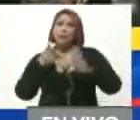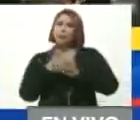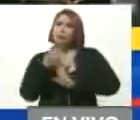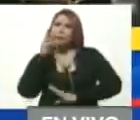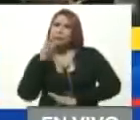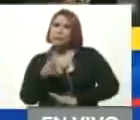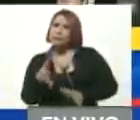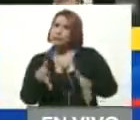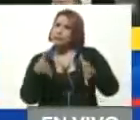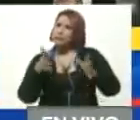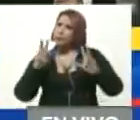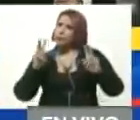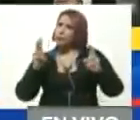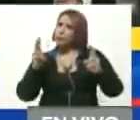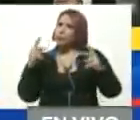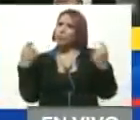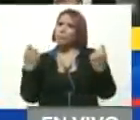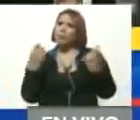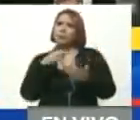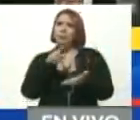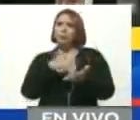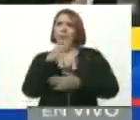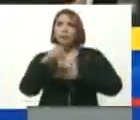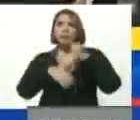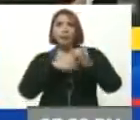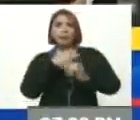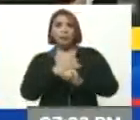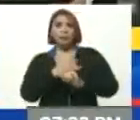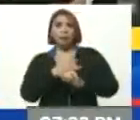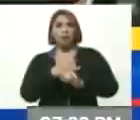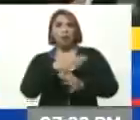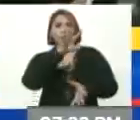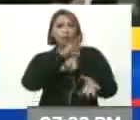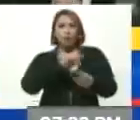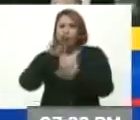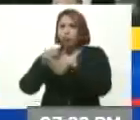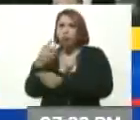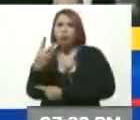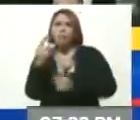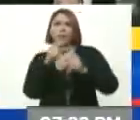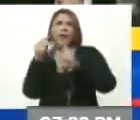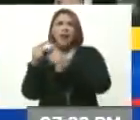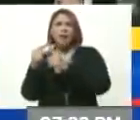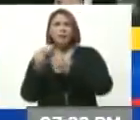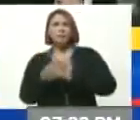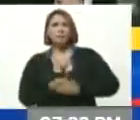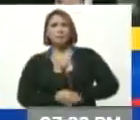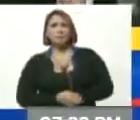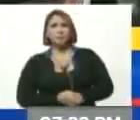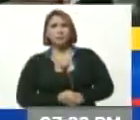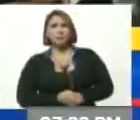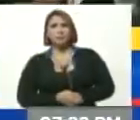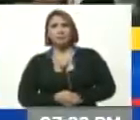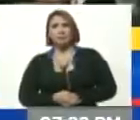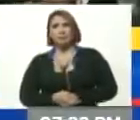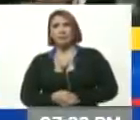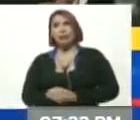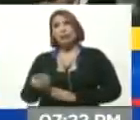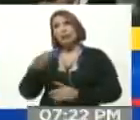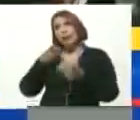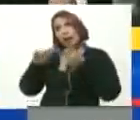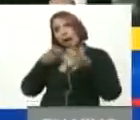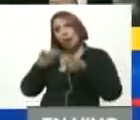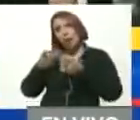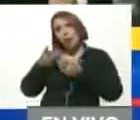ganado a los titulares de la prensa nacional e internacional y que creo que se pueden resumir en dos palabras. Diálogo y Alep